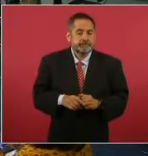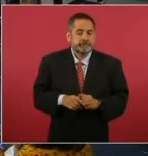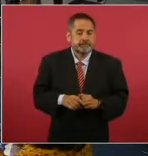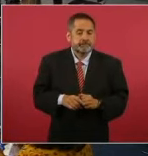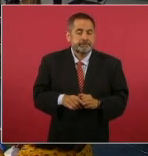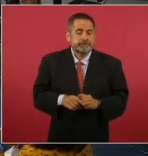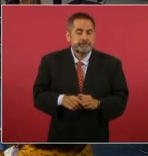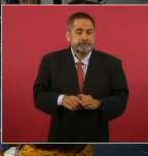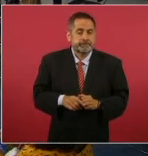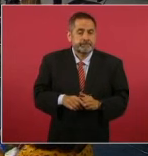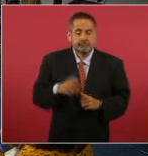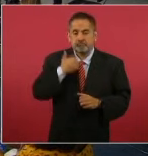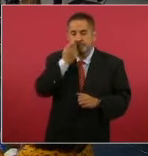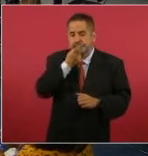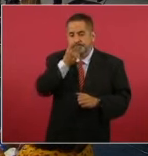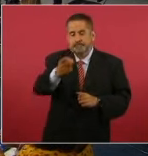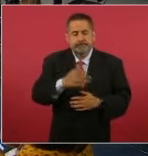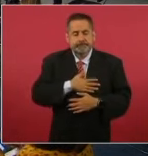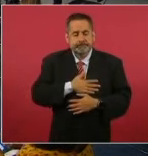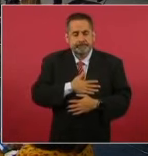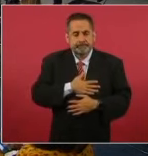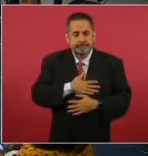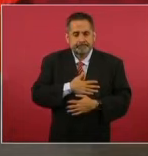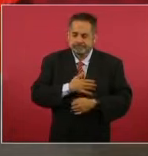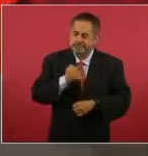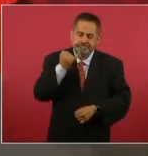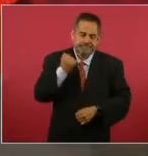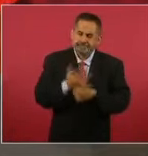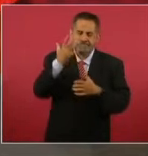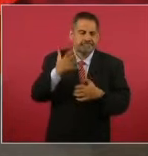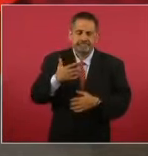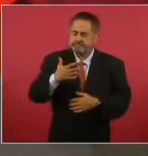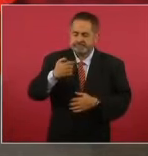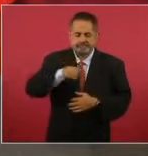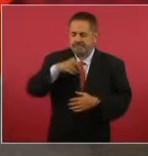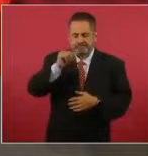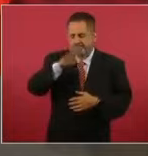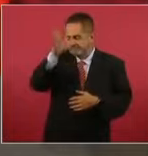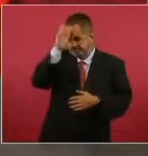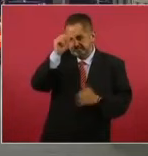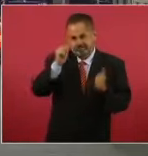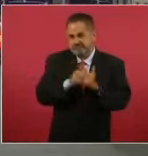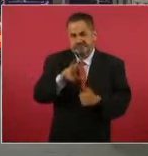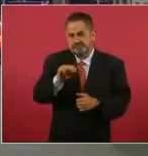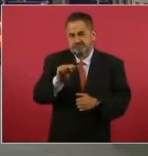Quiero expresar mi inconformidad por